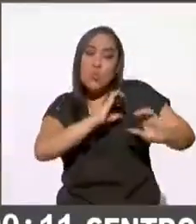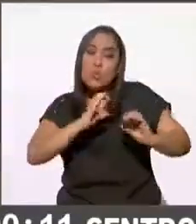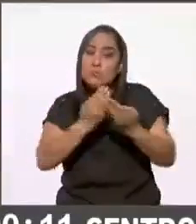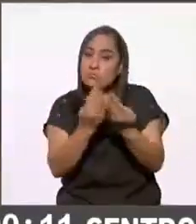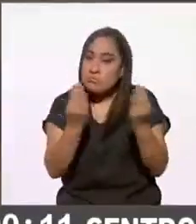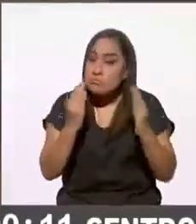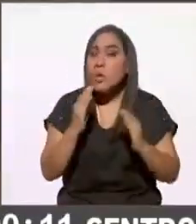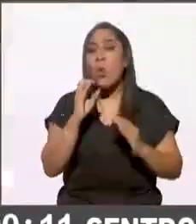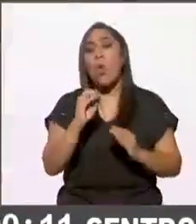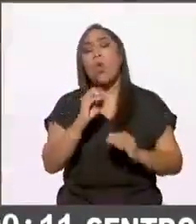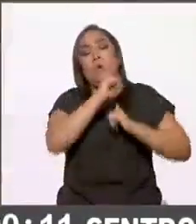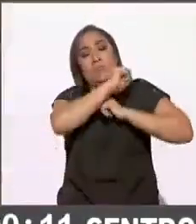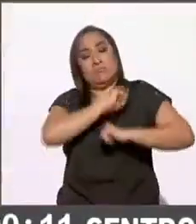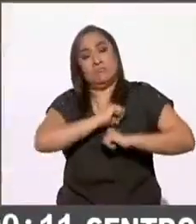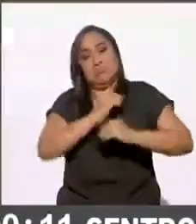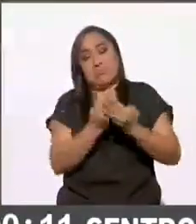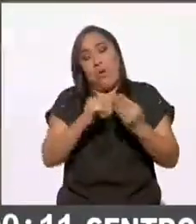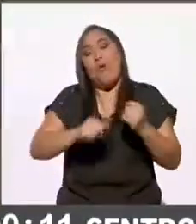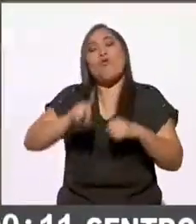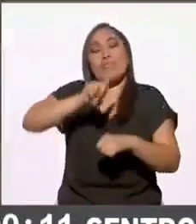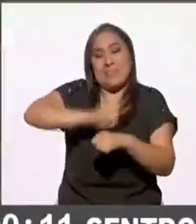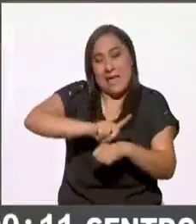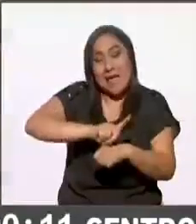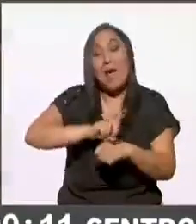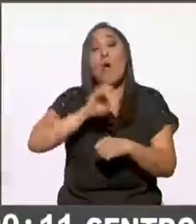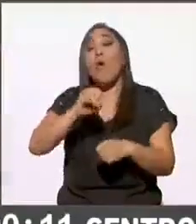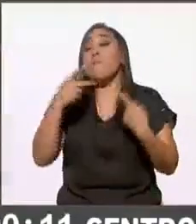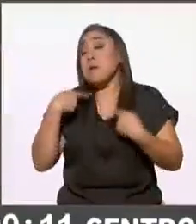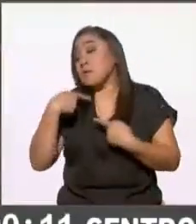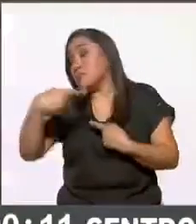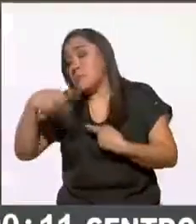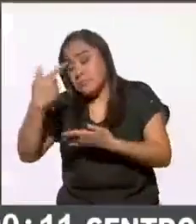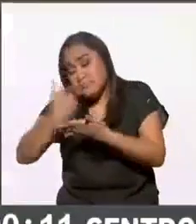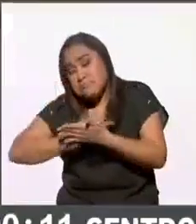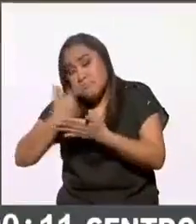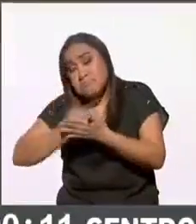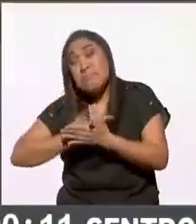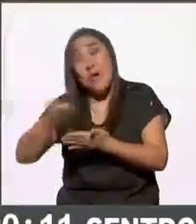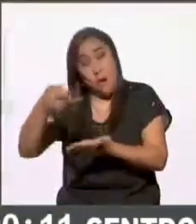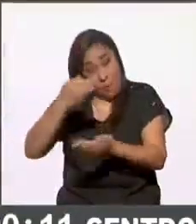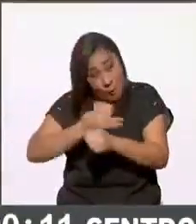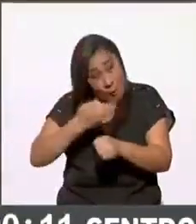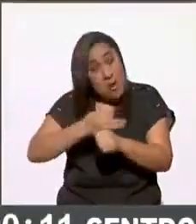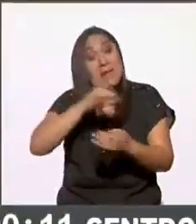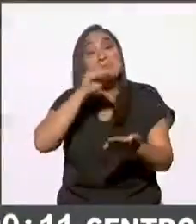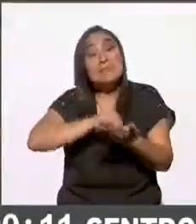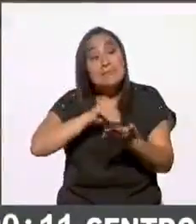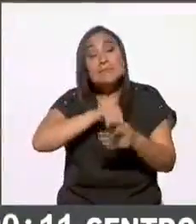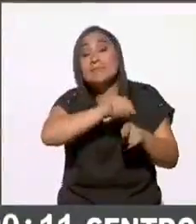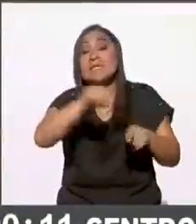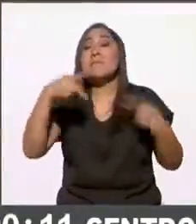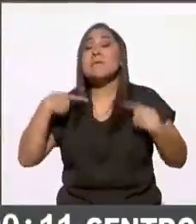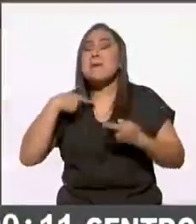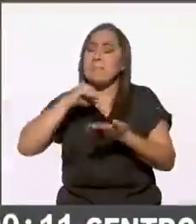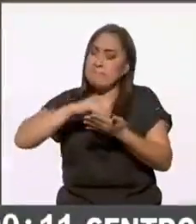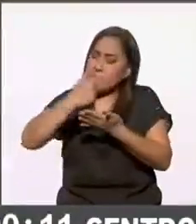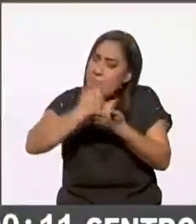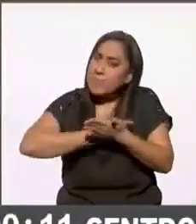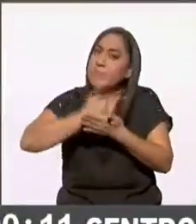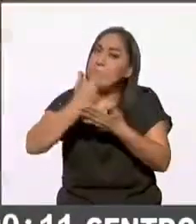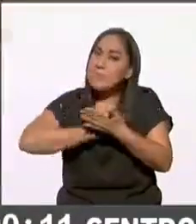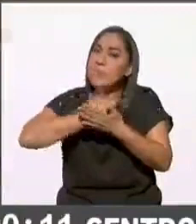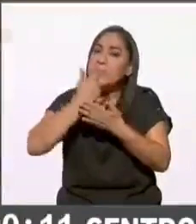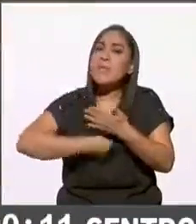funcionarios electorales por el día de hoy los que contaron los votos y que siguen a esta hora todavía contando los